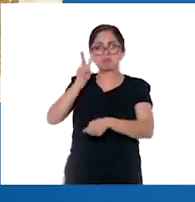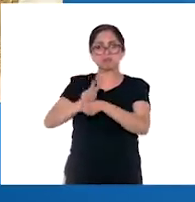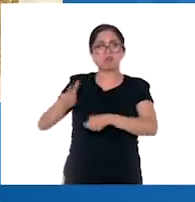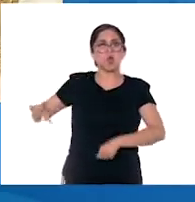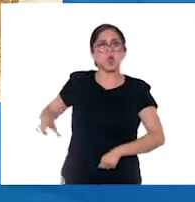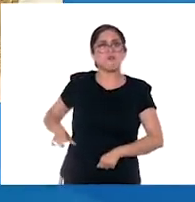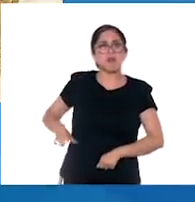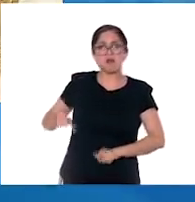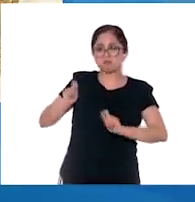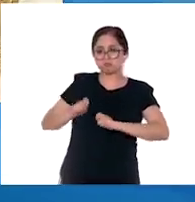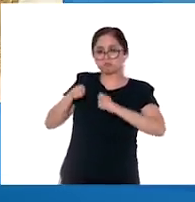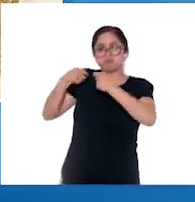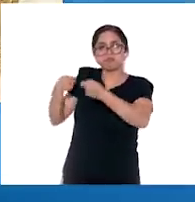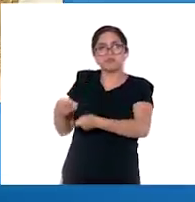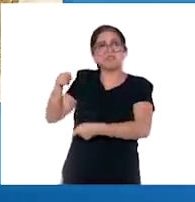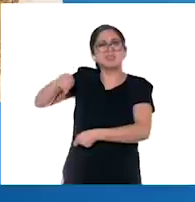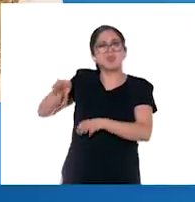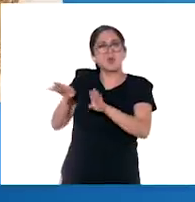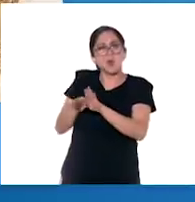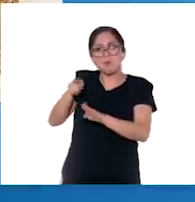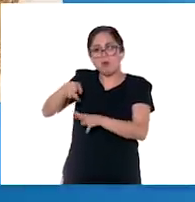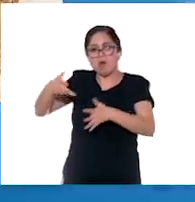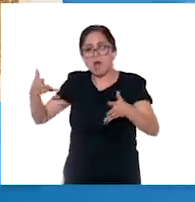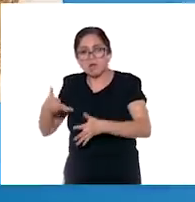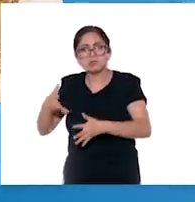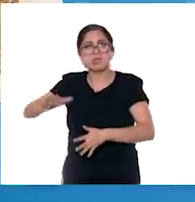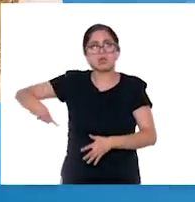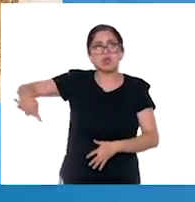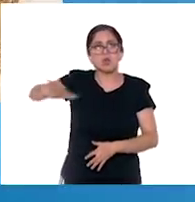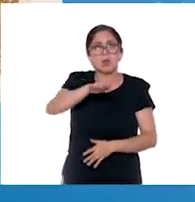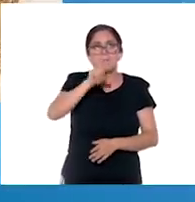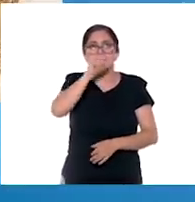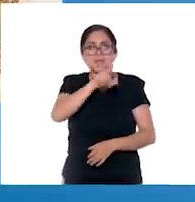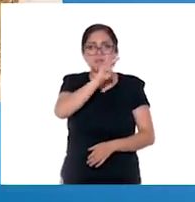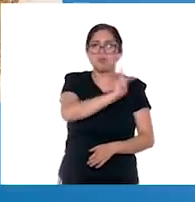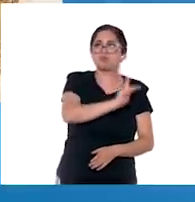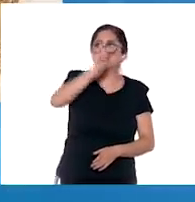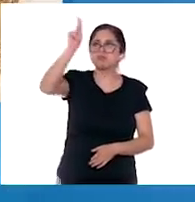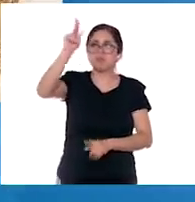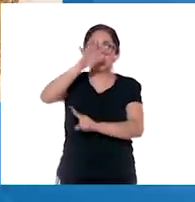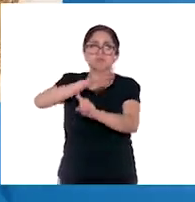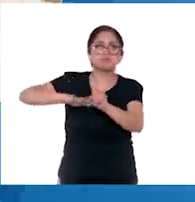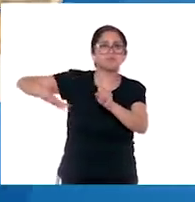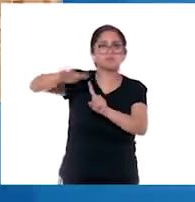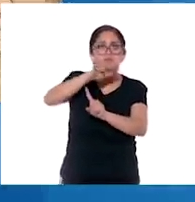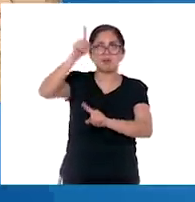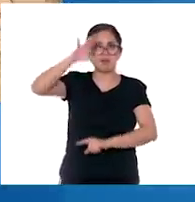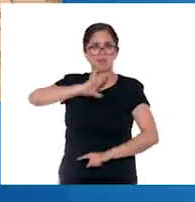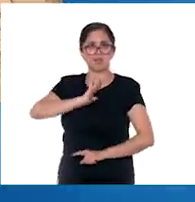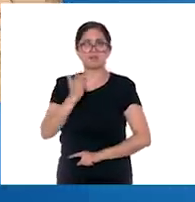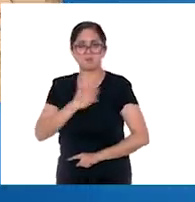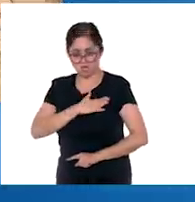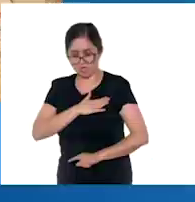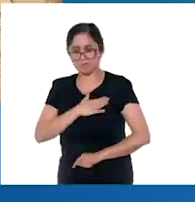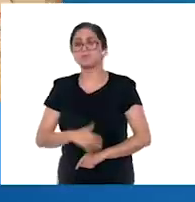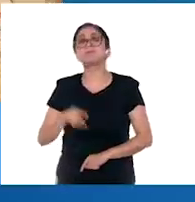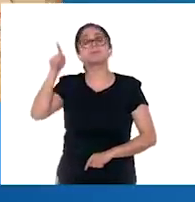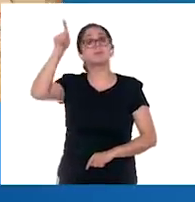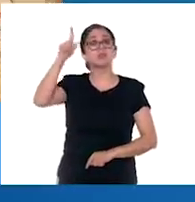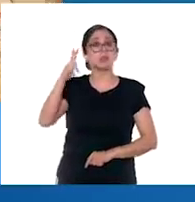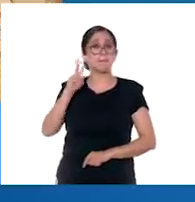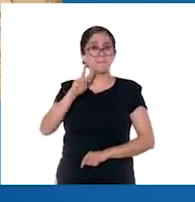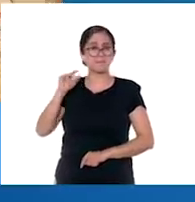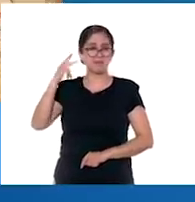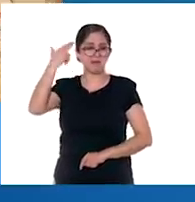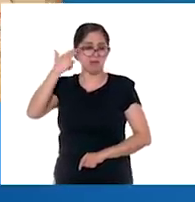autoridades, encargándose de construir urbes a imagen y semejanza de las españolas. La consolidación del gobierno virreinal hizo